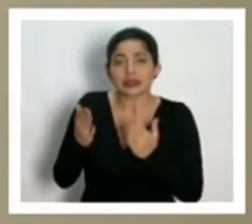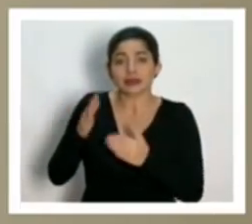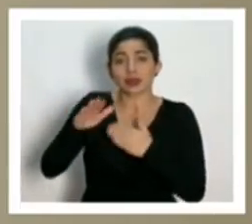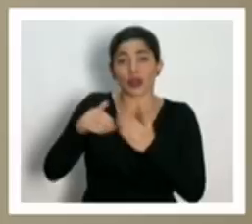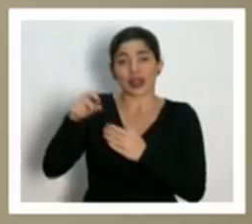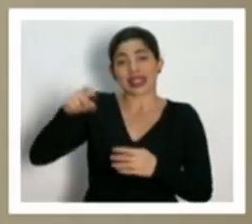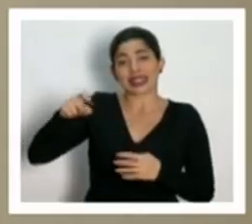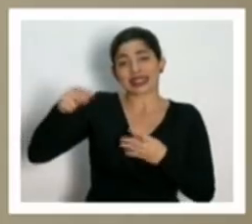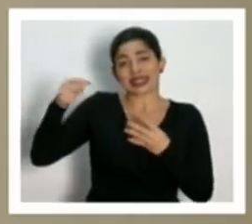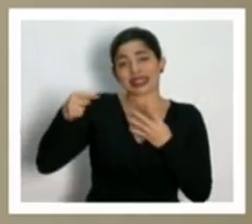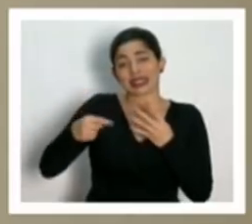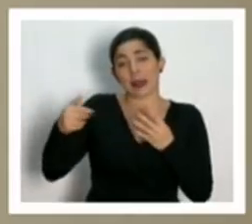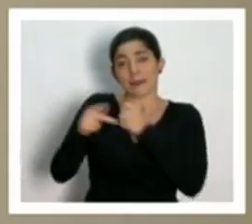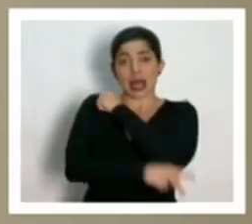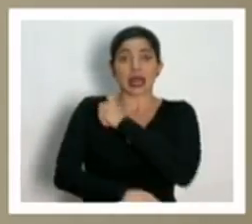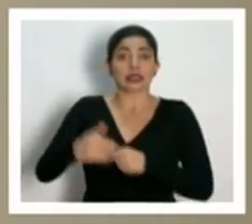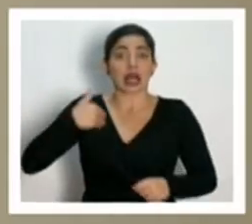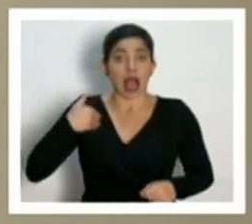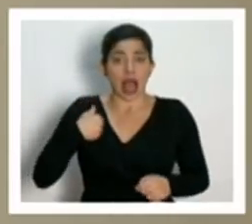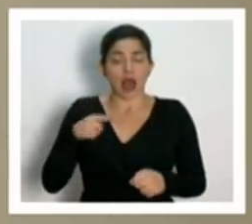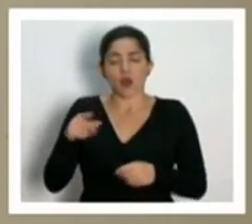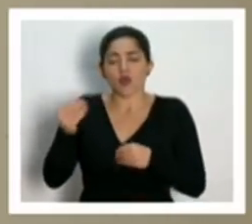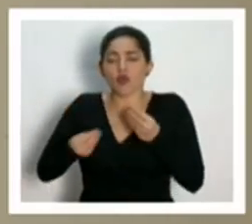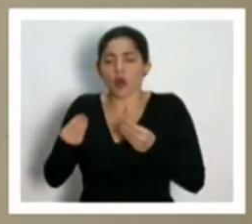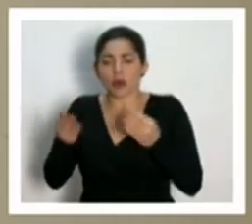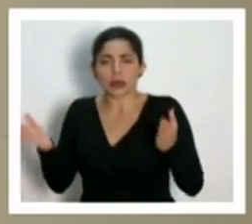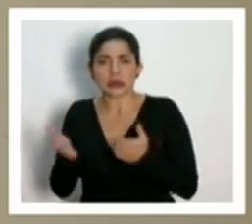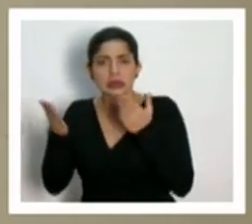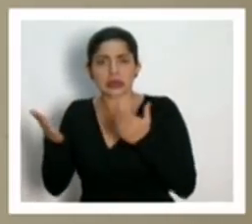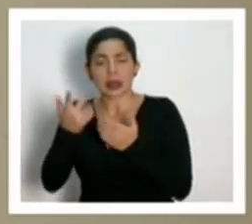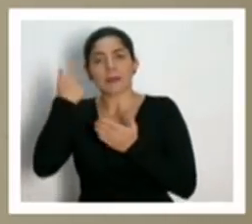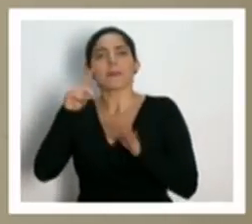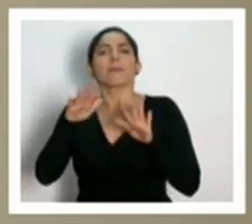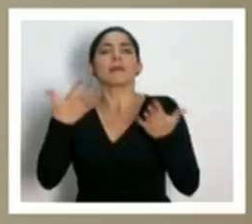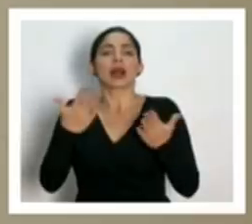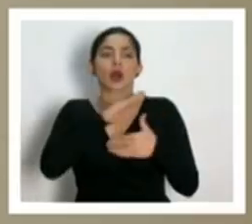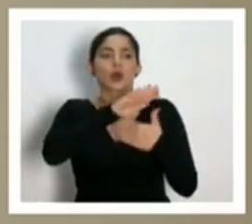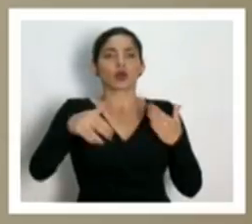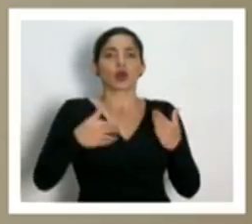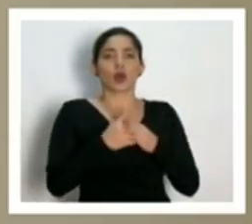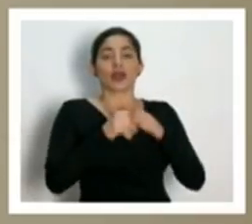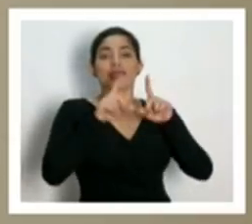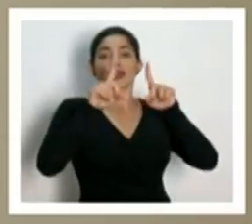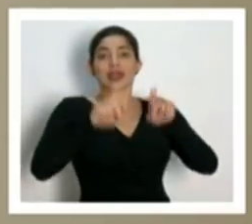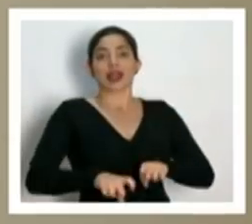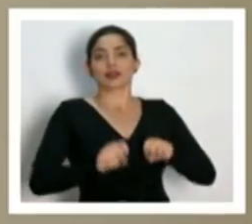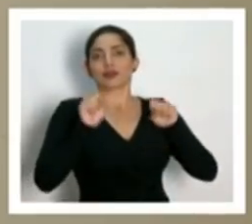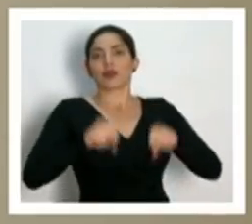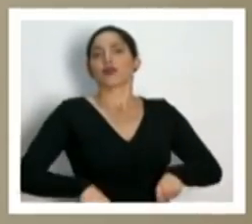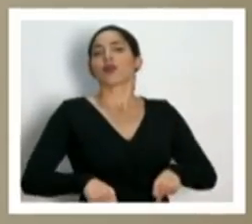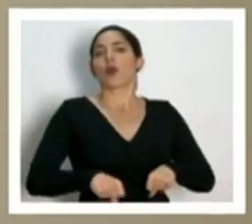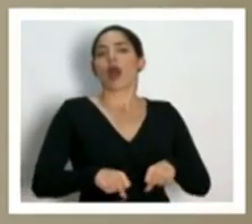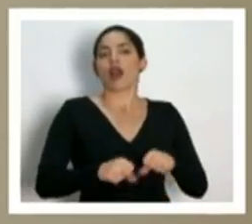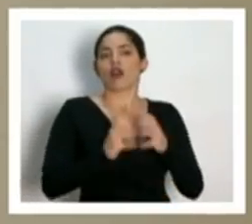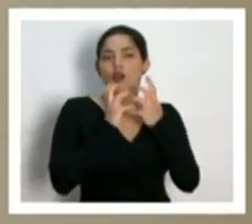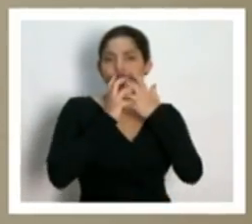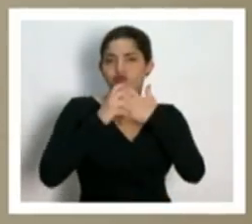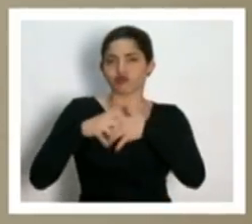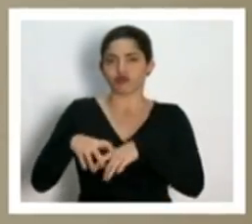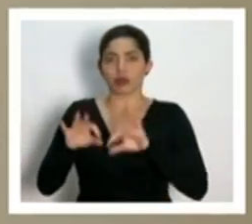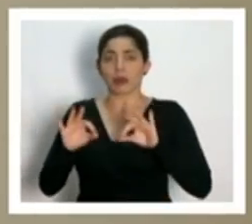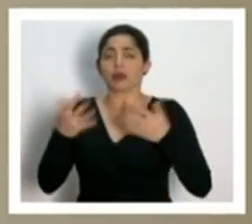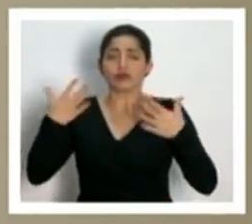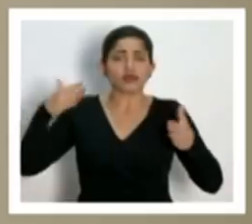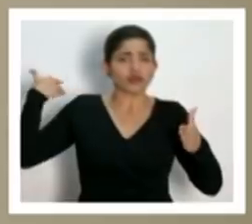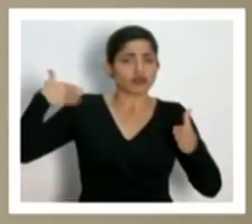del país y que podamos tener todo lo que es el diagnóstico bien articulado. Así se estaba